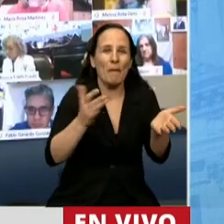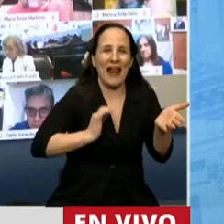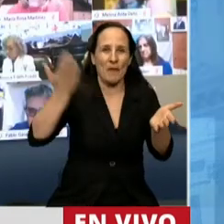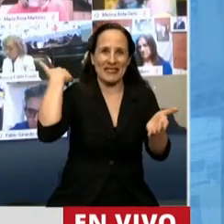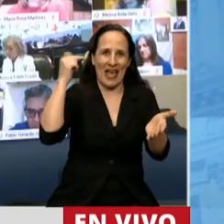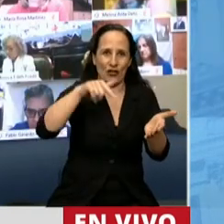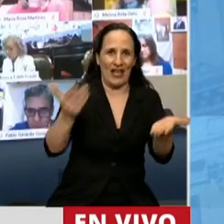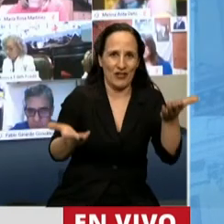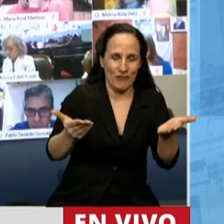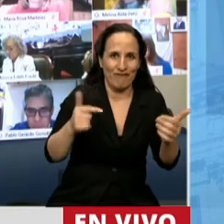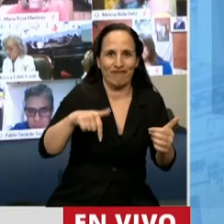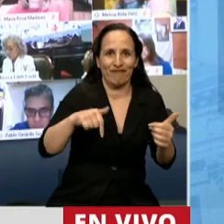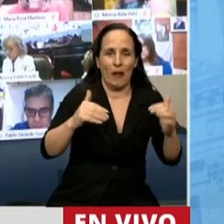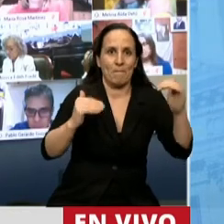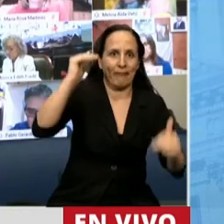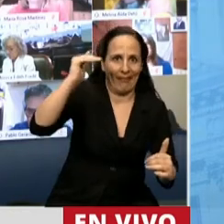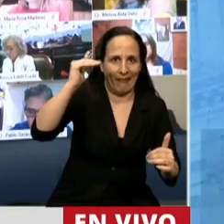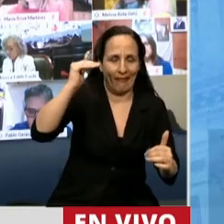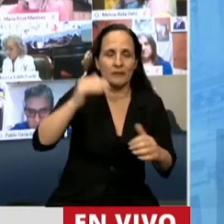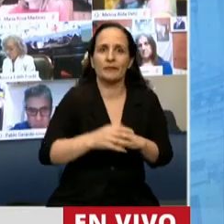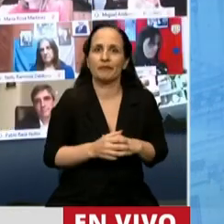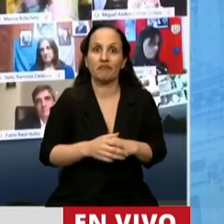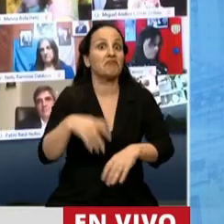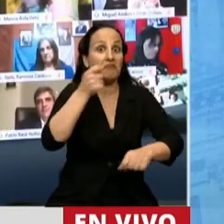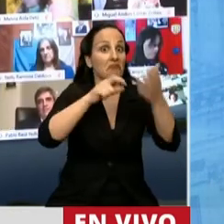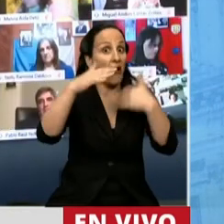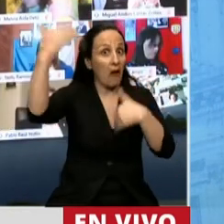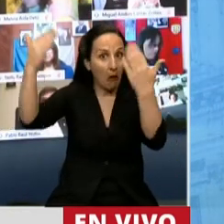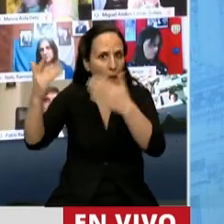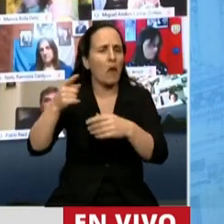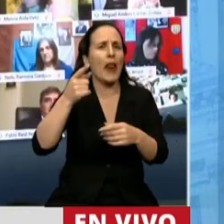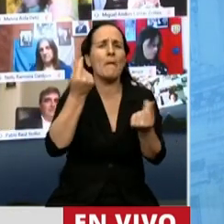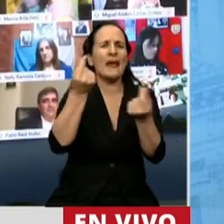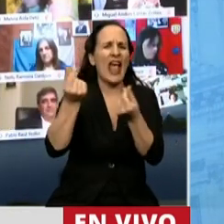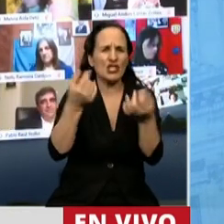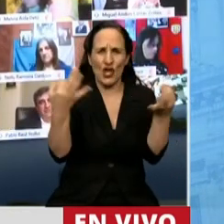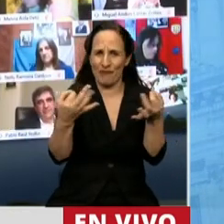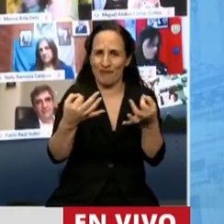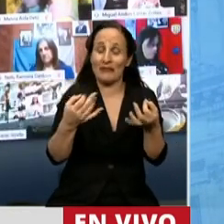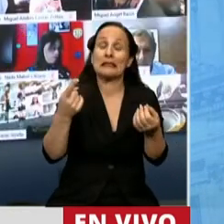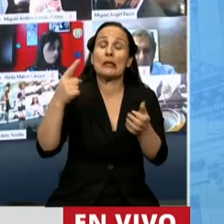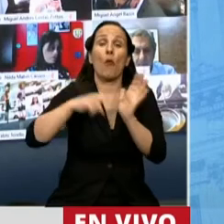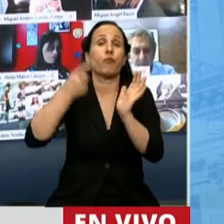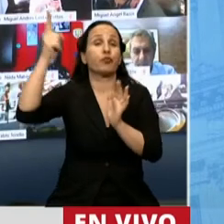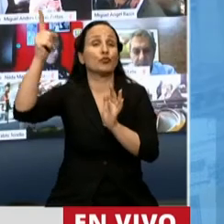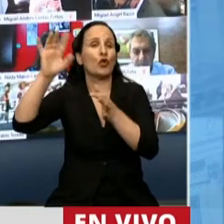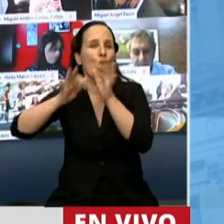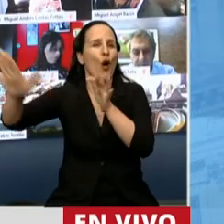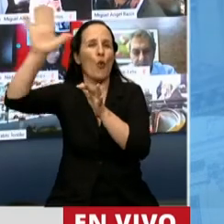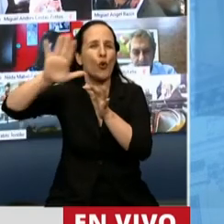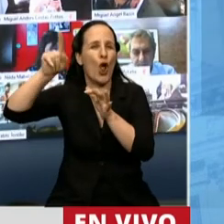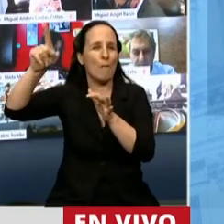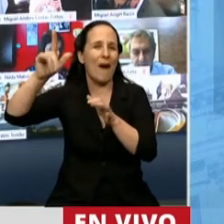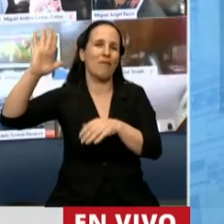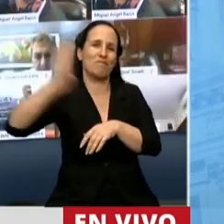Si bien la campaña de exportaciones inició con buenos precios, las restricciones de la Unión Europea a los cítricos